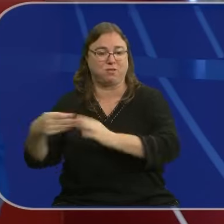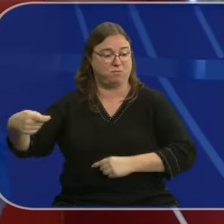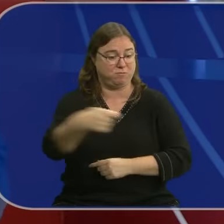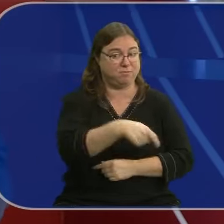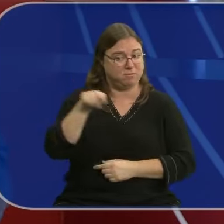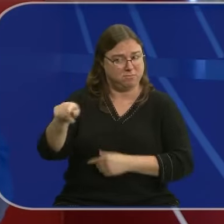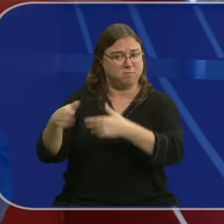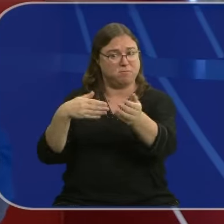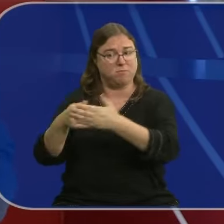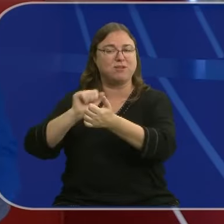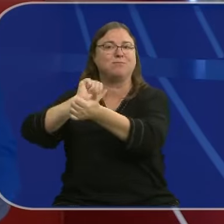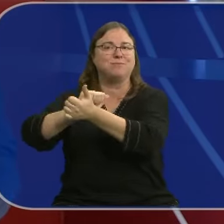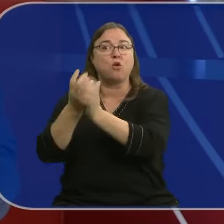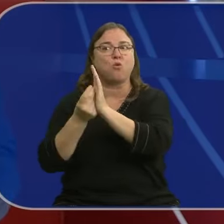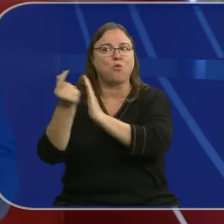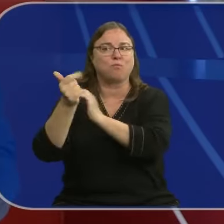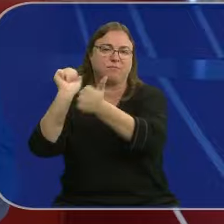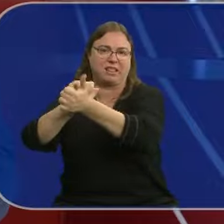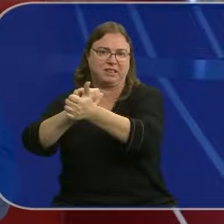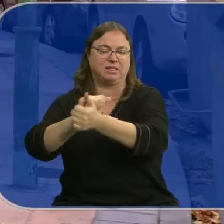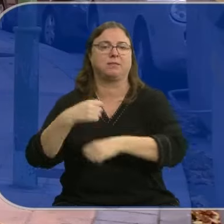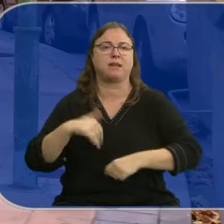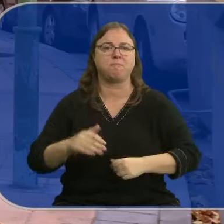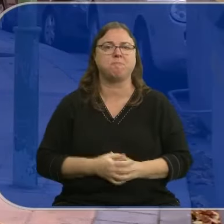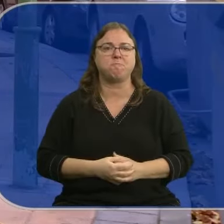ha sido detenido poco después mientras huía. Eduardo Martínez.